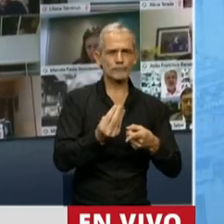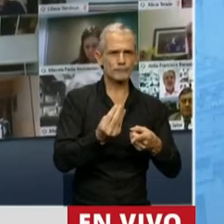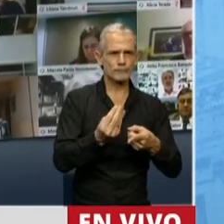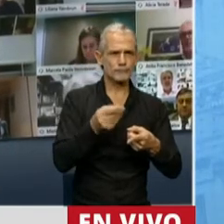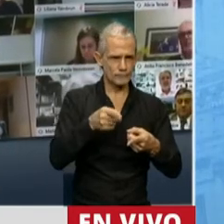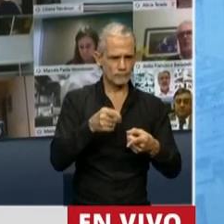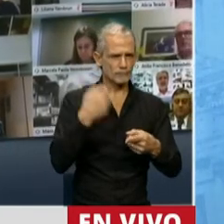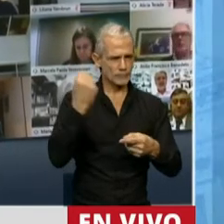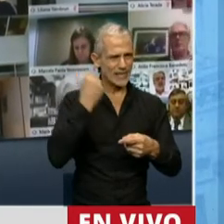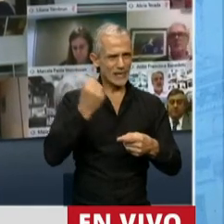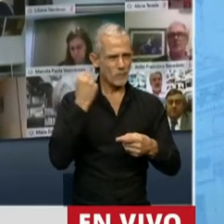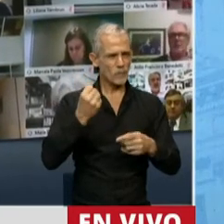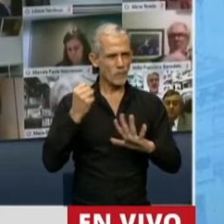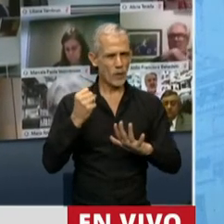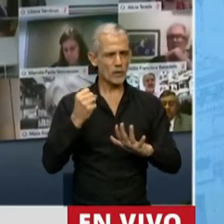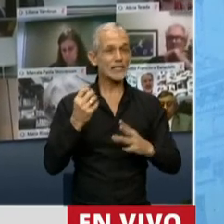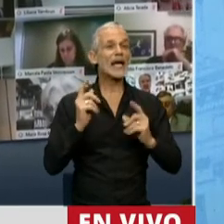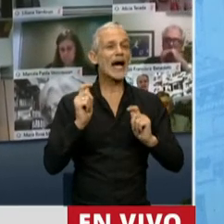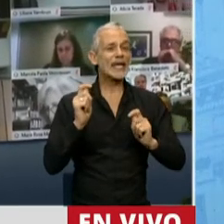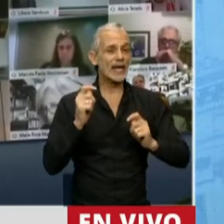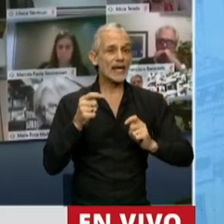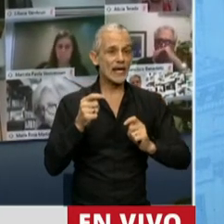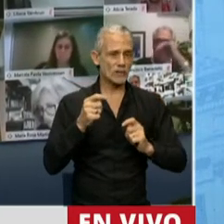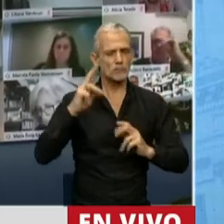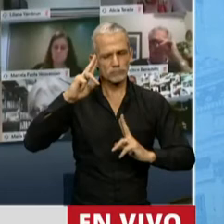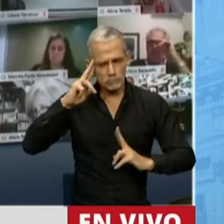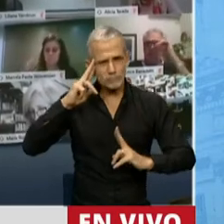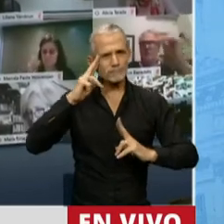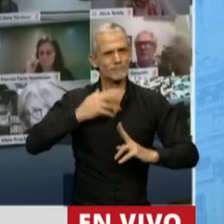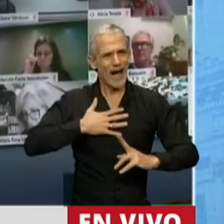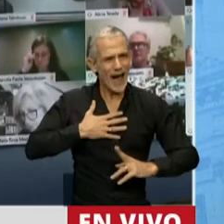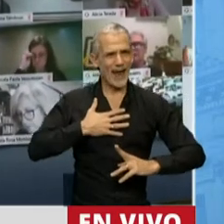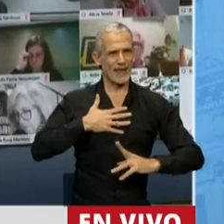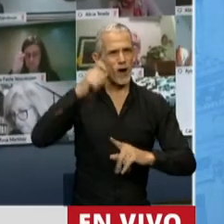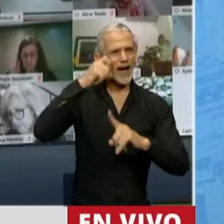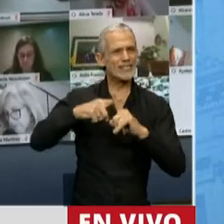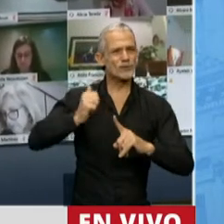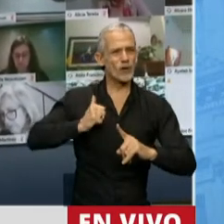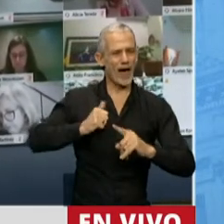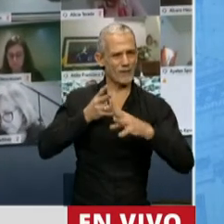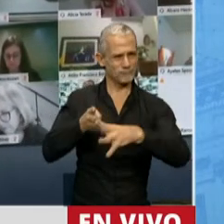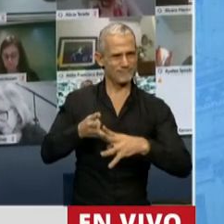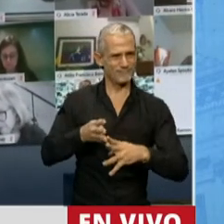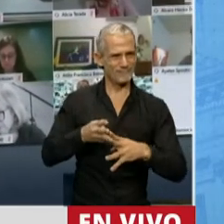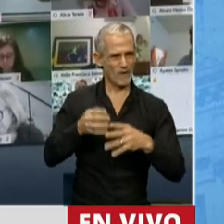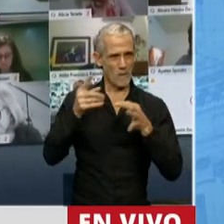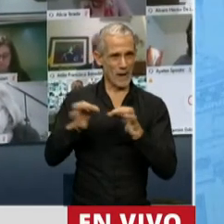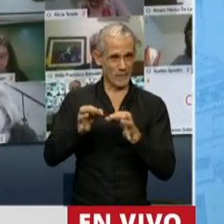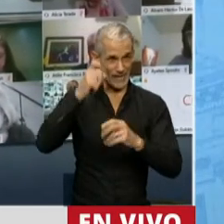que hay que destacar especialmente a nuestros queridos y respetados veteranos de guerras de Malvinas, nuestros